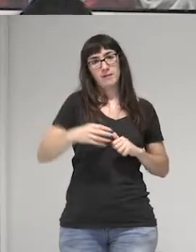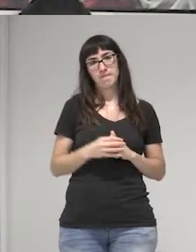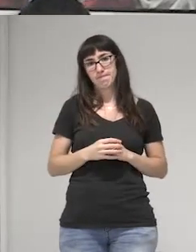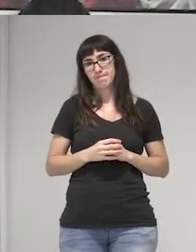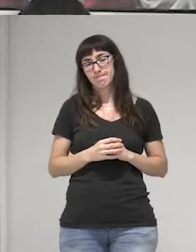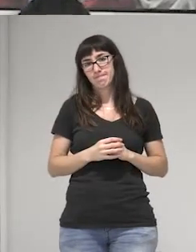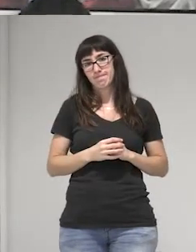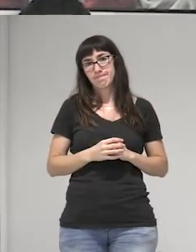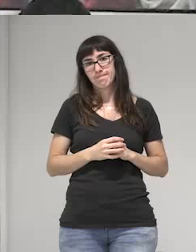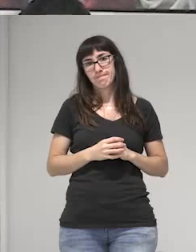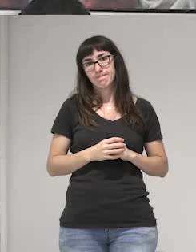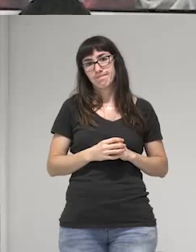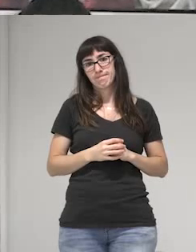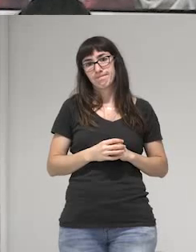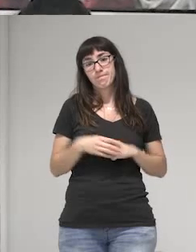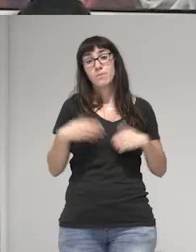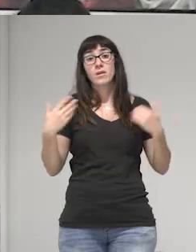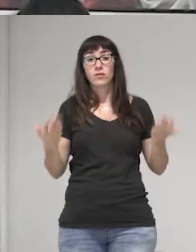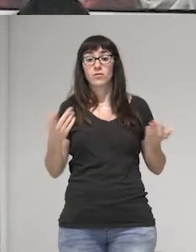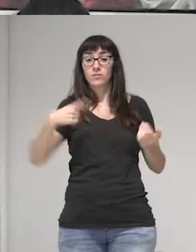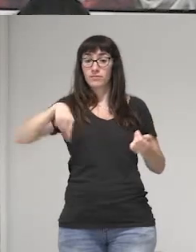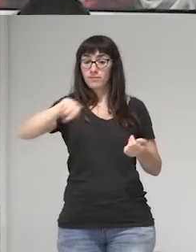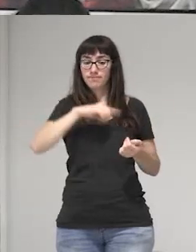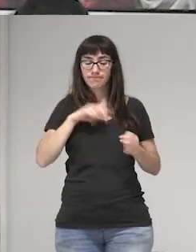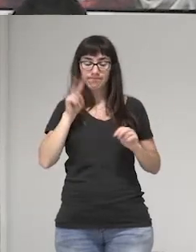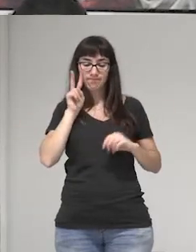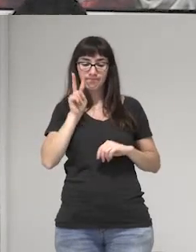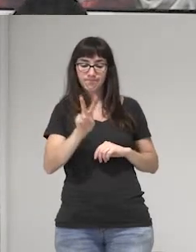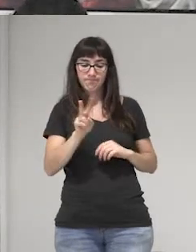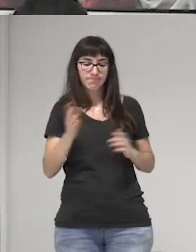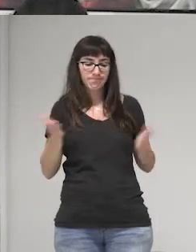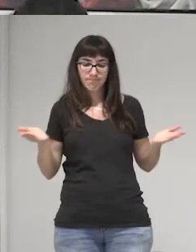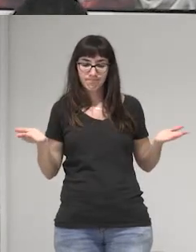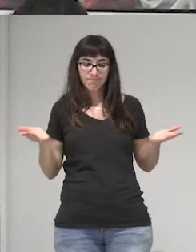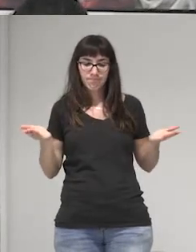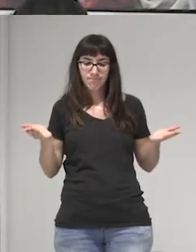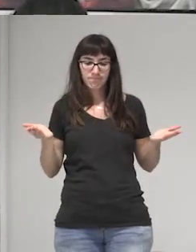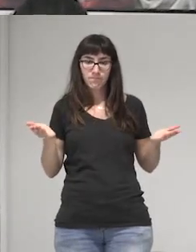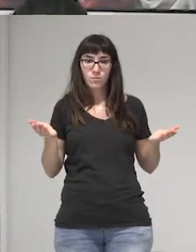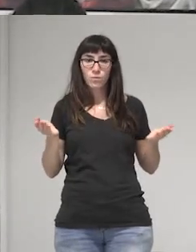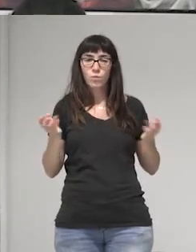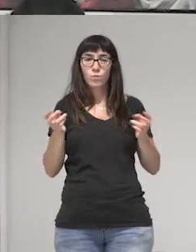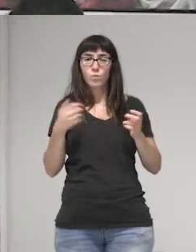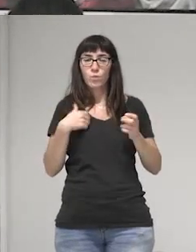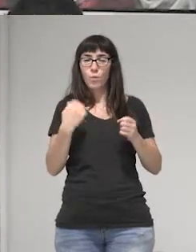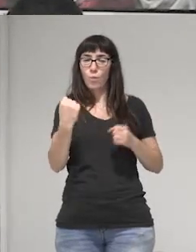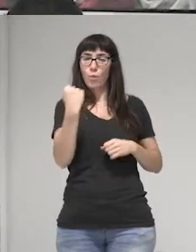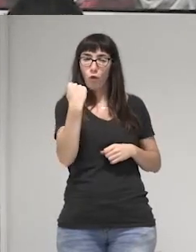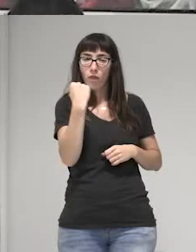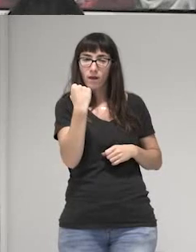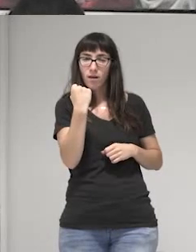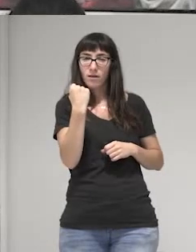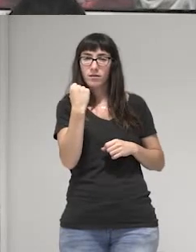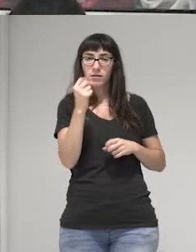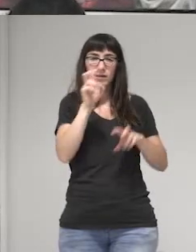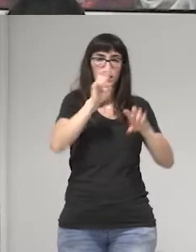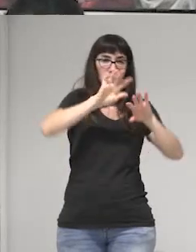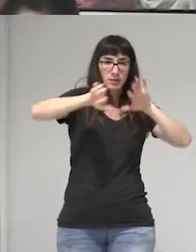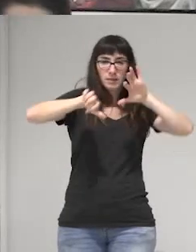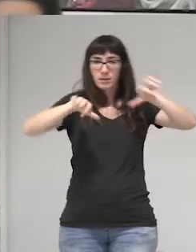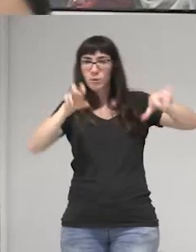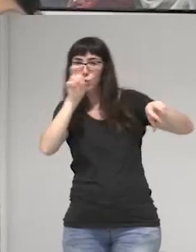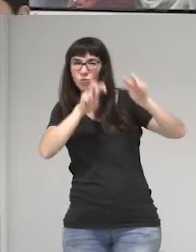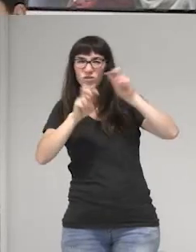Entonces, nos encontramos con buscar ese poder de ser